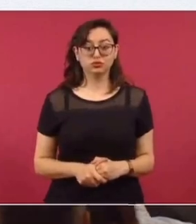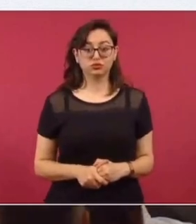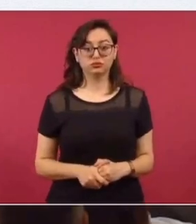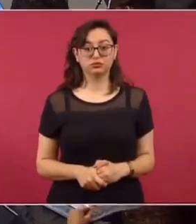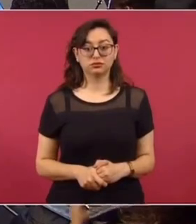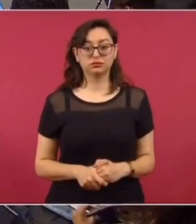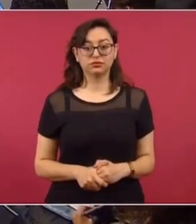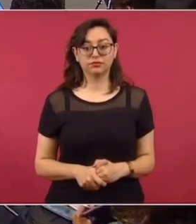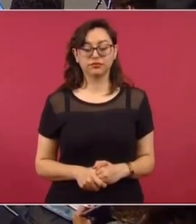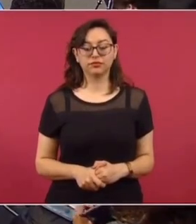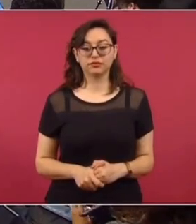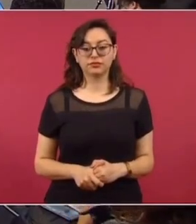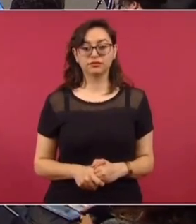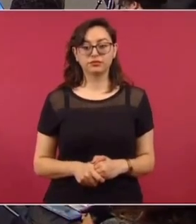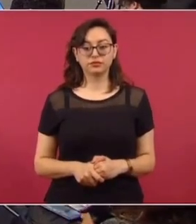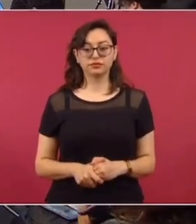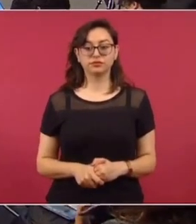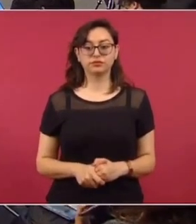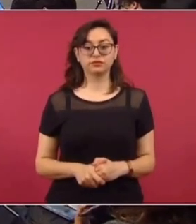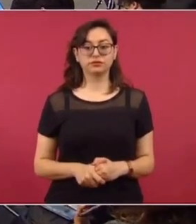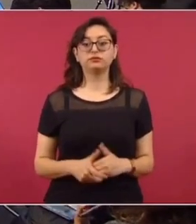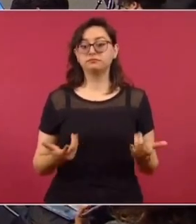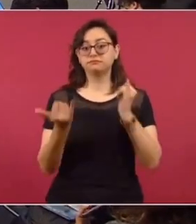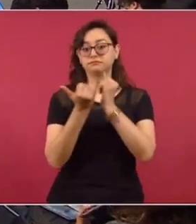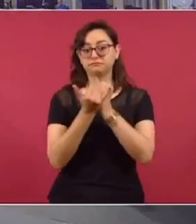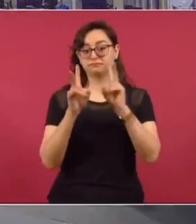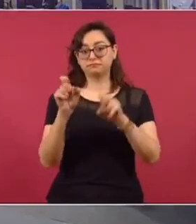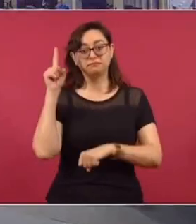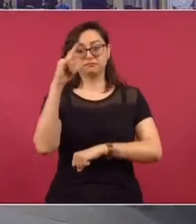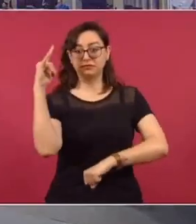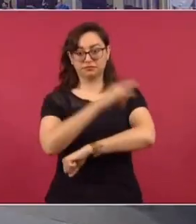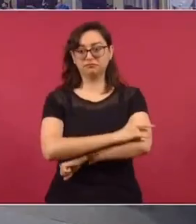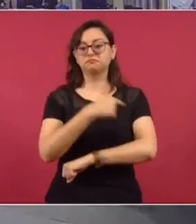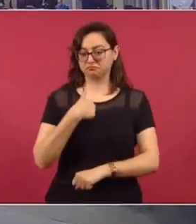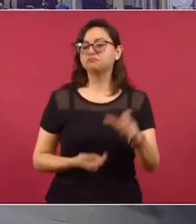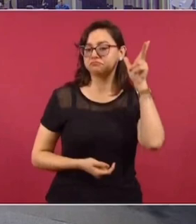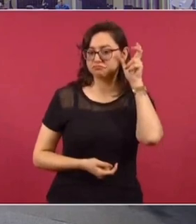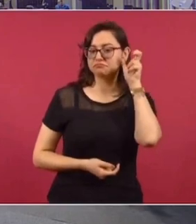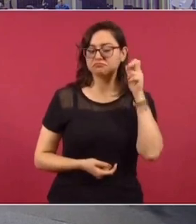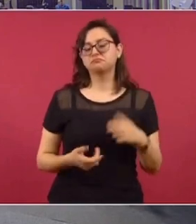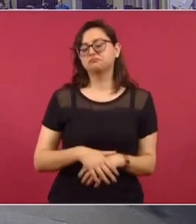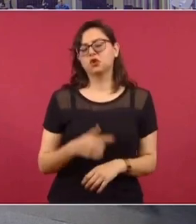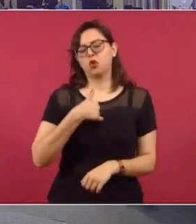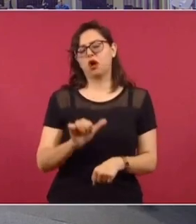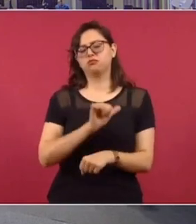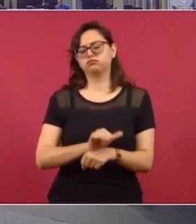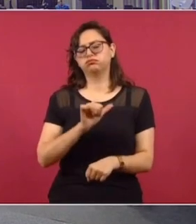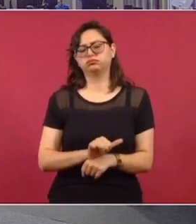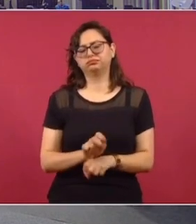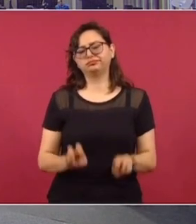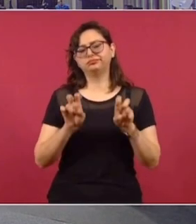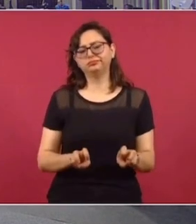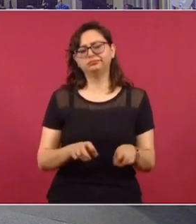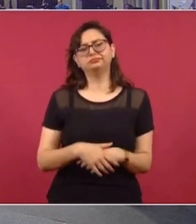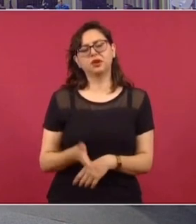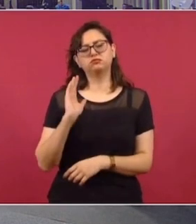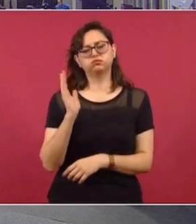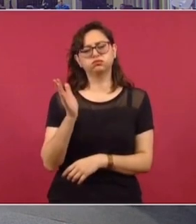Compren dólares. Y cuando lo del aeropuerto... Me consta porque lo escuché. En la radio iba yo hacia